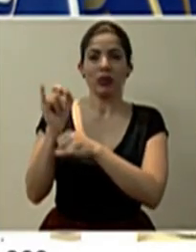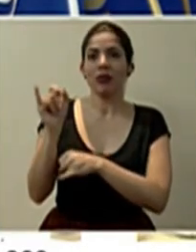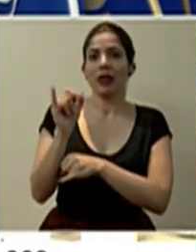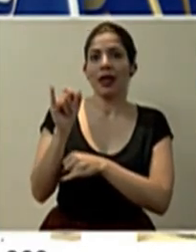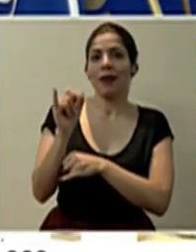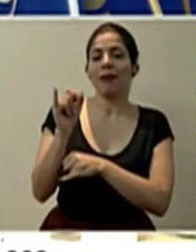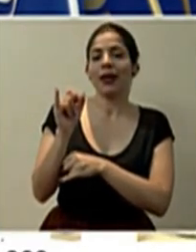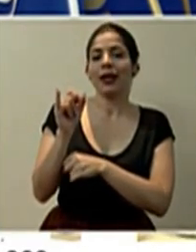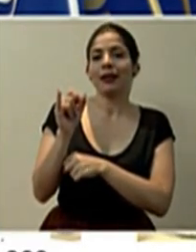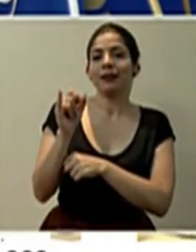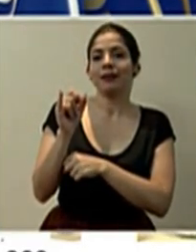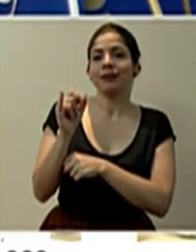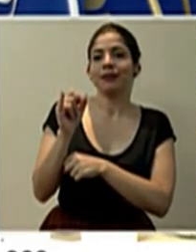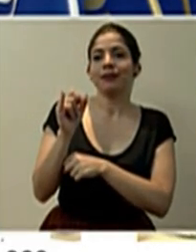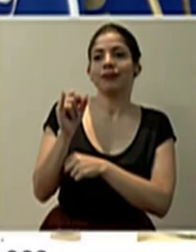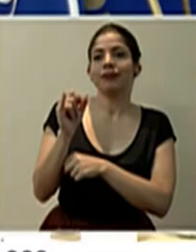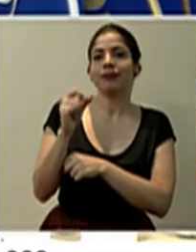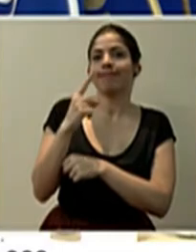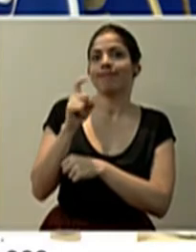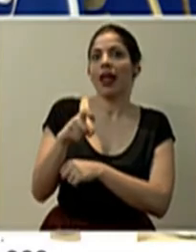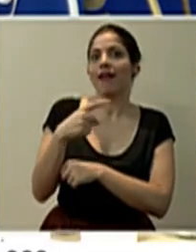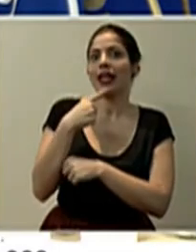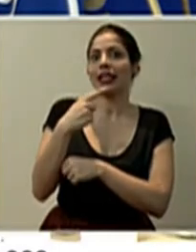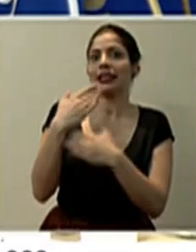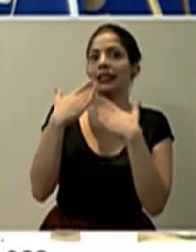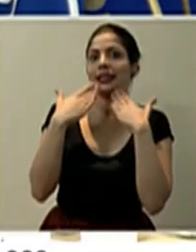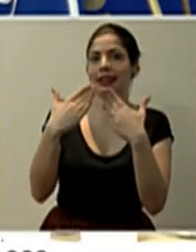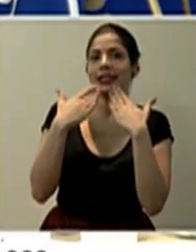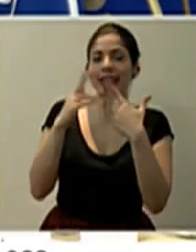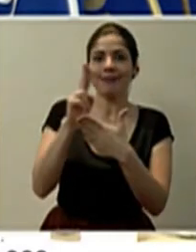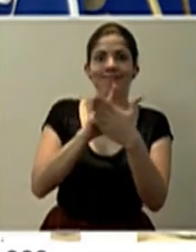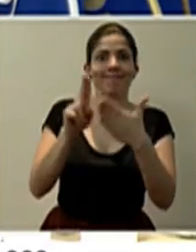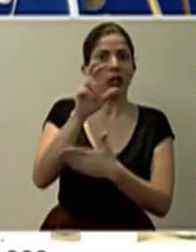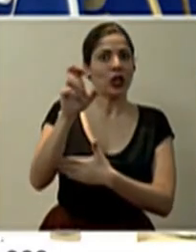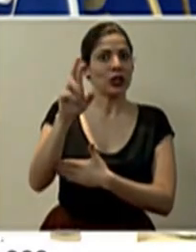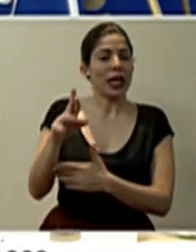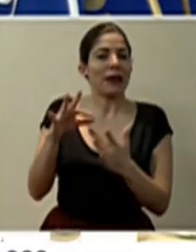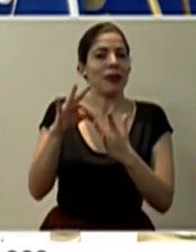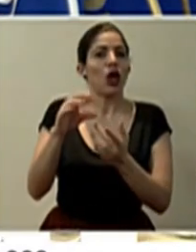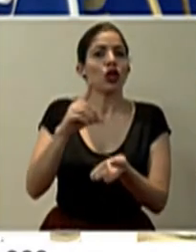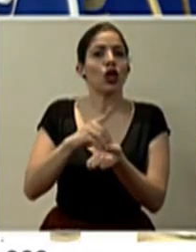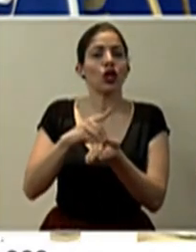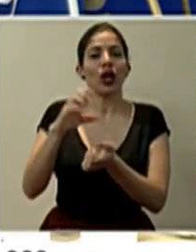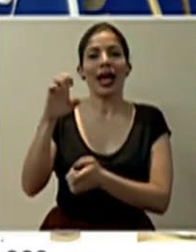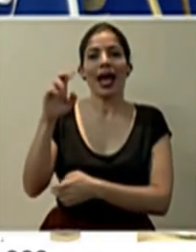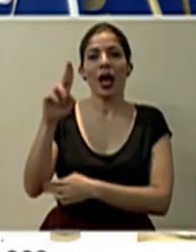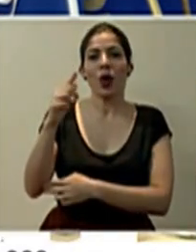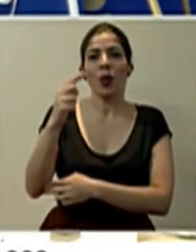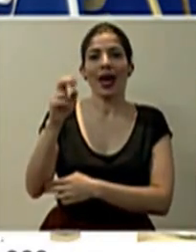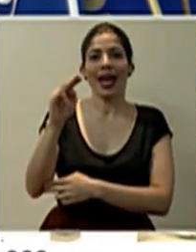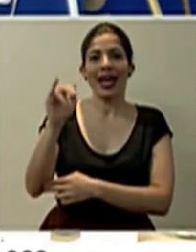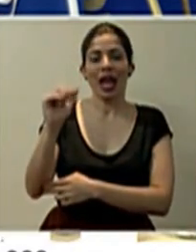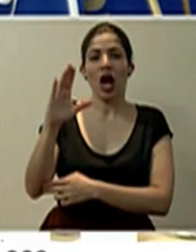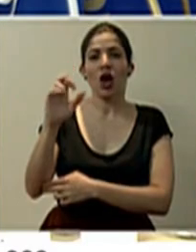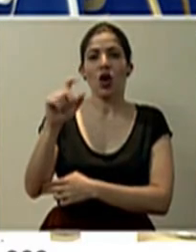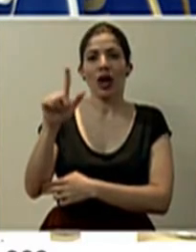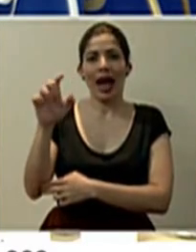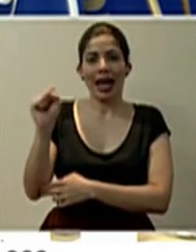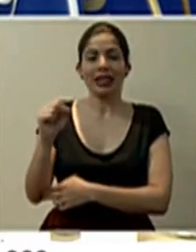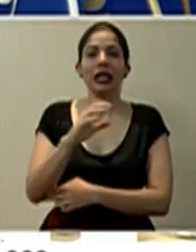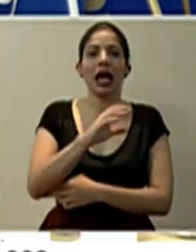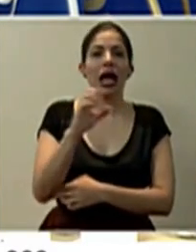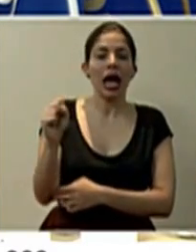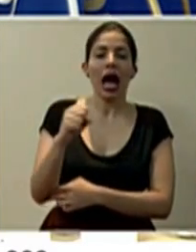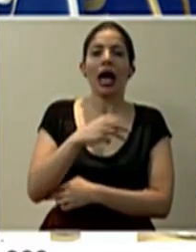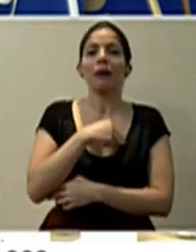el agradecimiento a la Universidad de Costa Rica, especialmente a la doctora Eugenia Corrales, a la Caja del Seguro Social, al Ministerio de